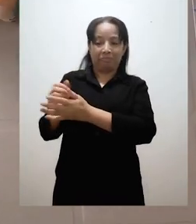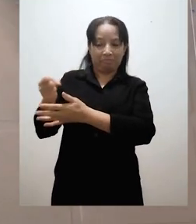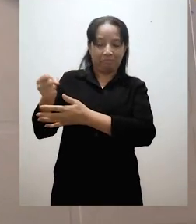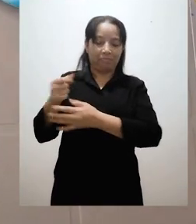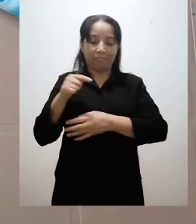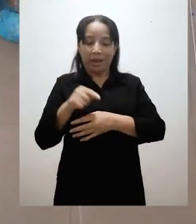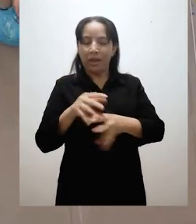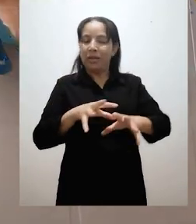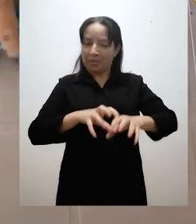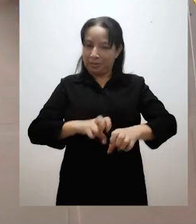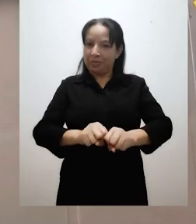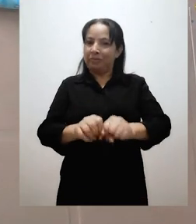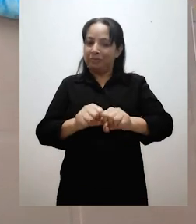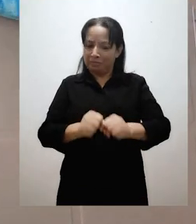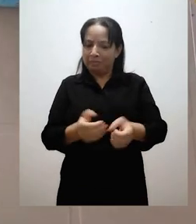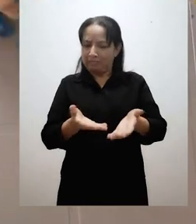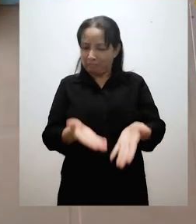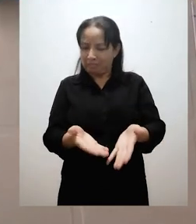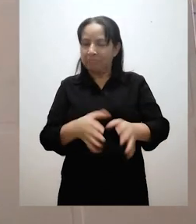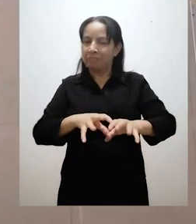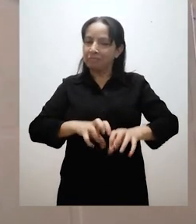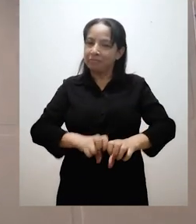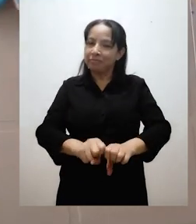Para mayor facilidad.